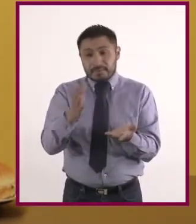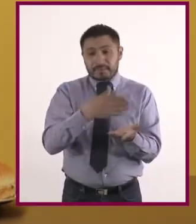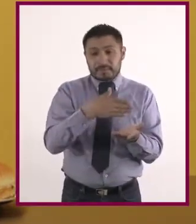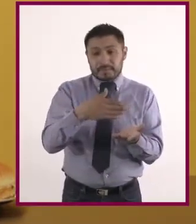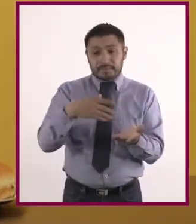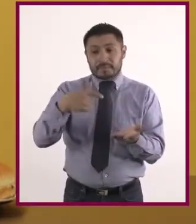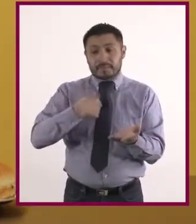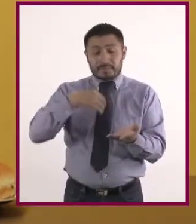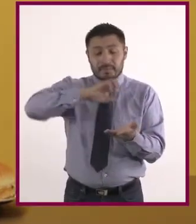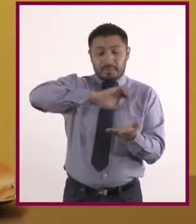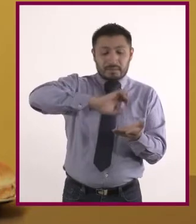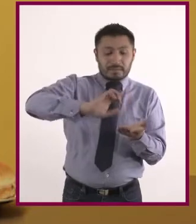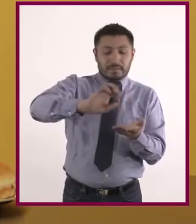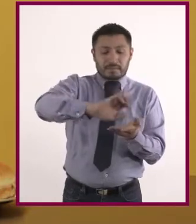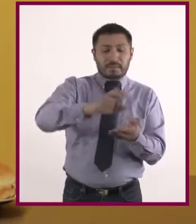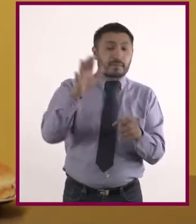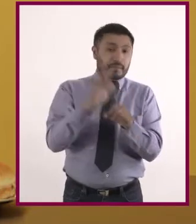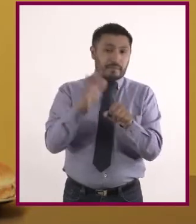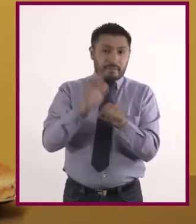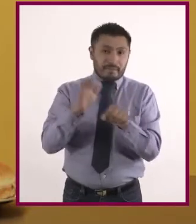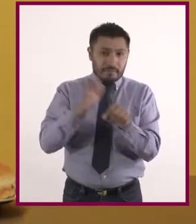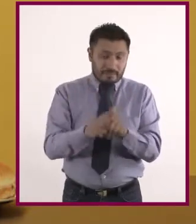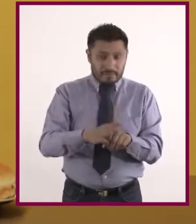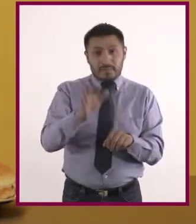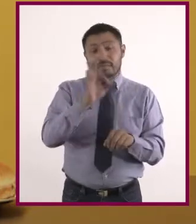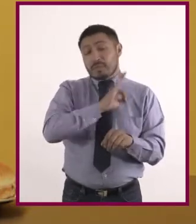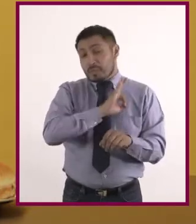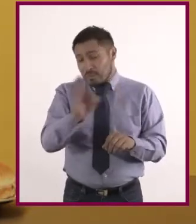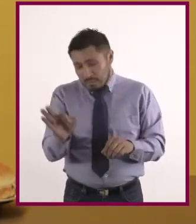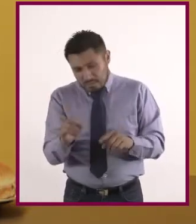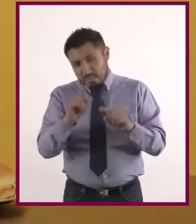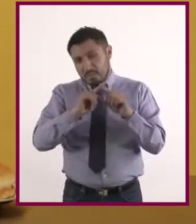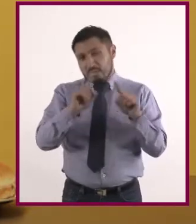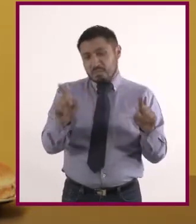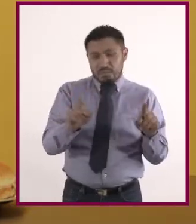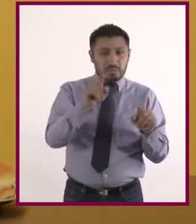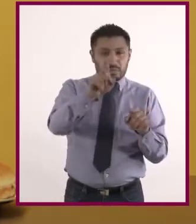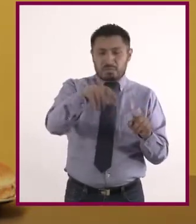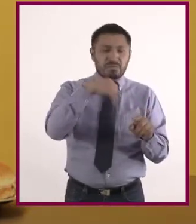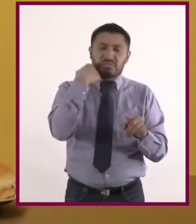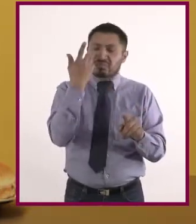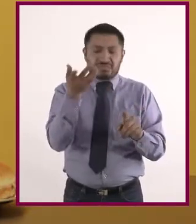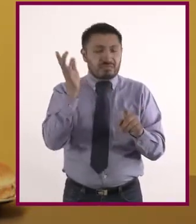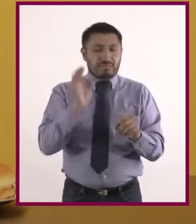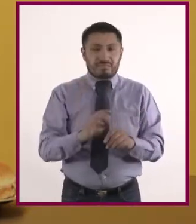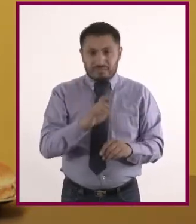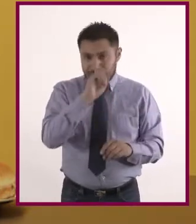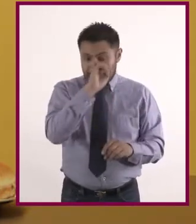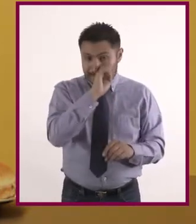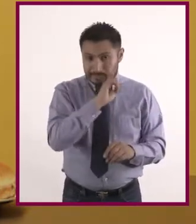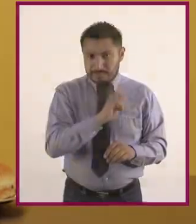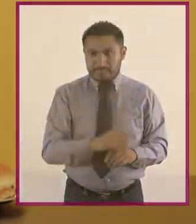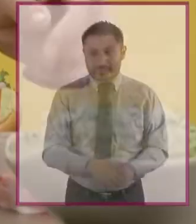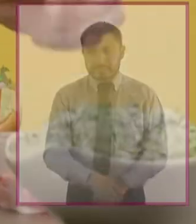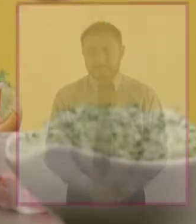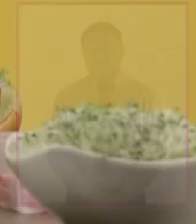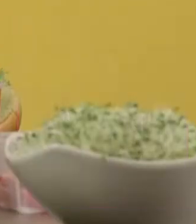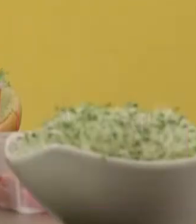En este caso, yo les voy a agregar un poquito de katsu, pero podemos agregar todos los aderezos que se nos antoje o ninguno.